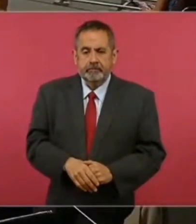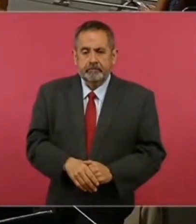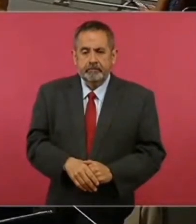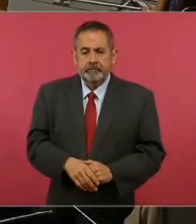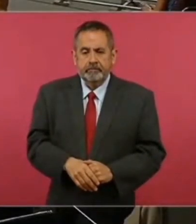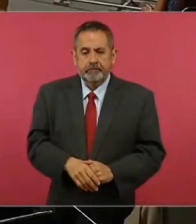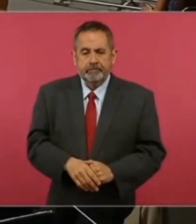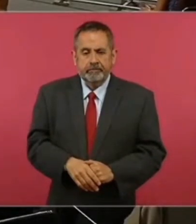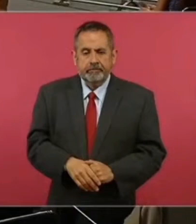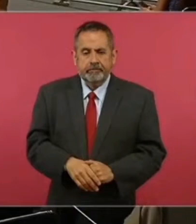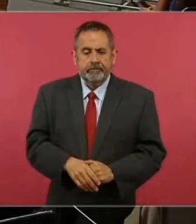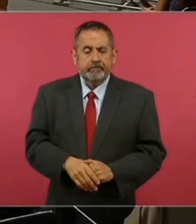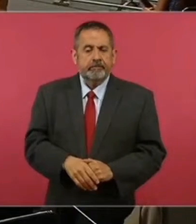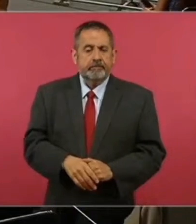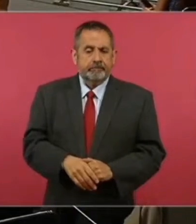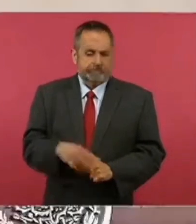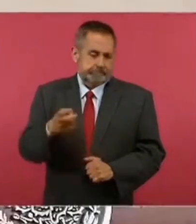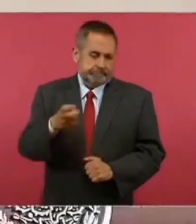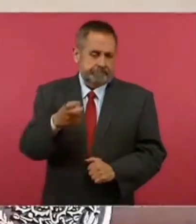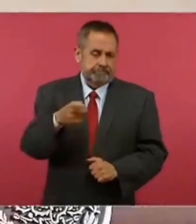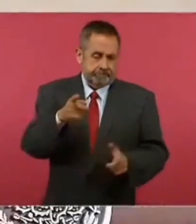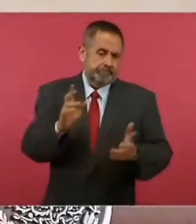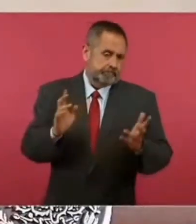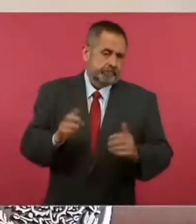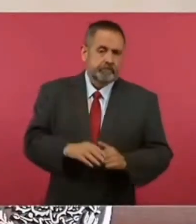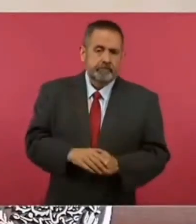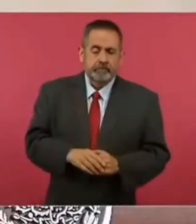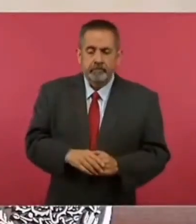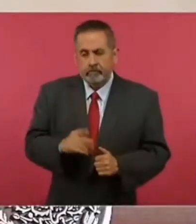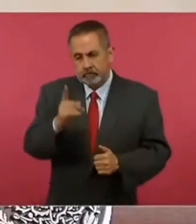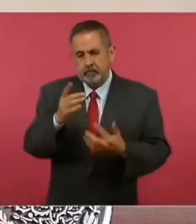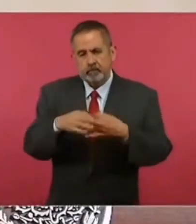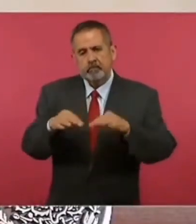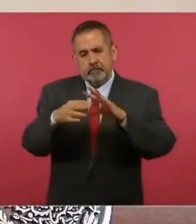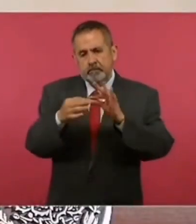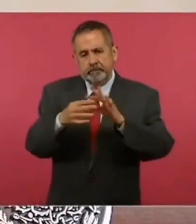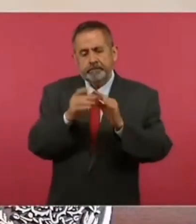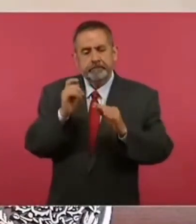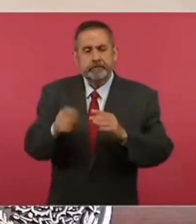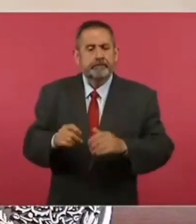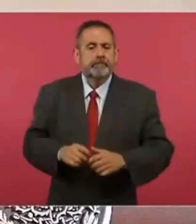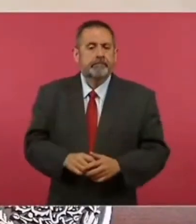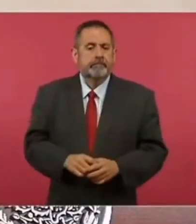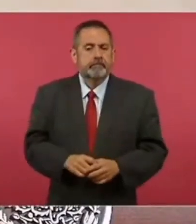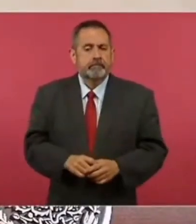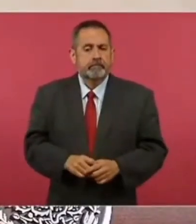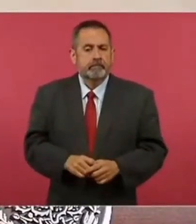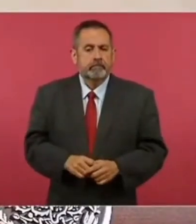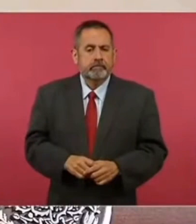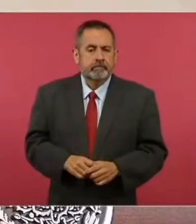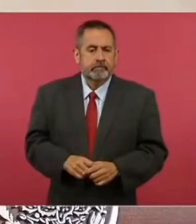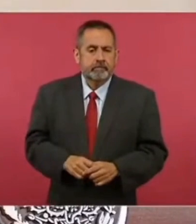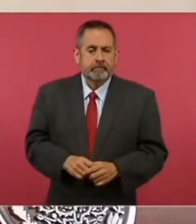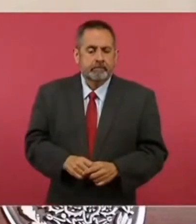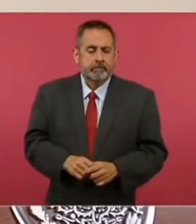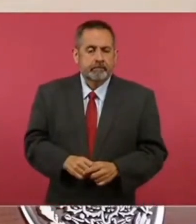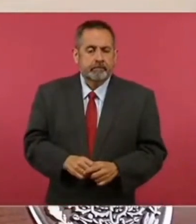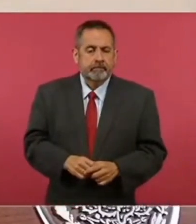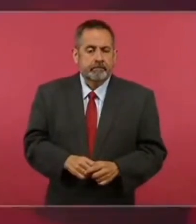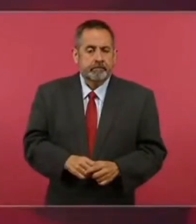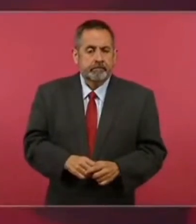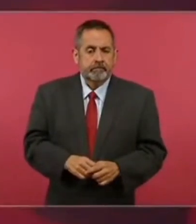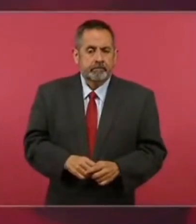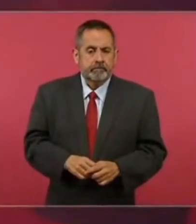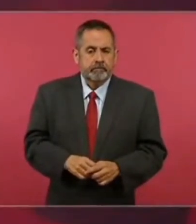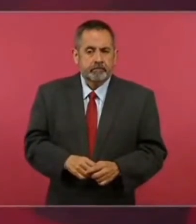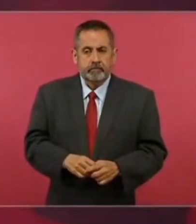en estos casos desde luego no no es